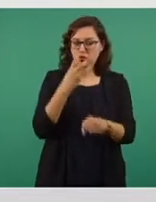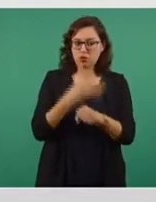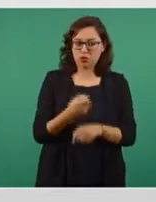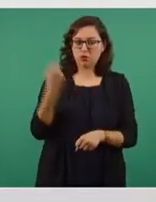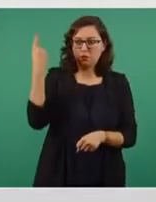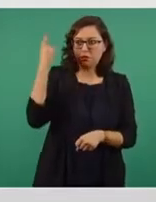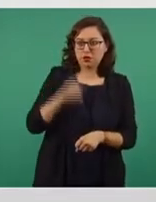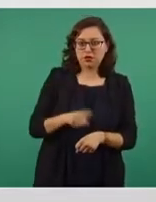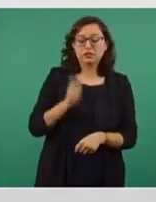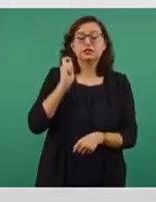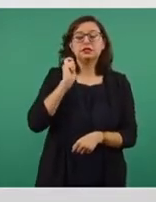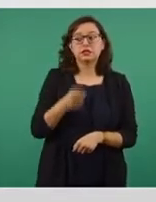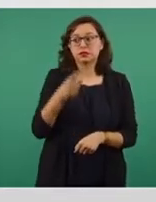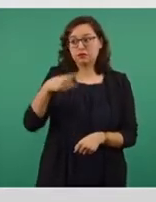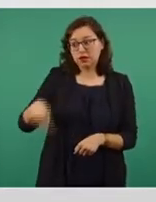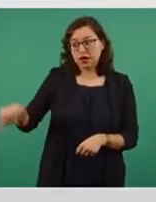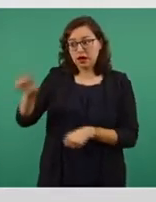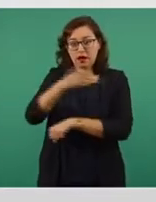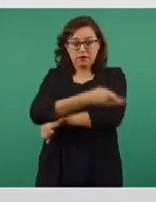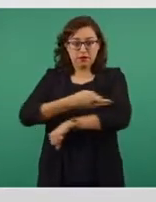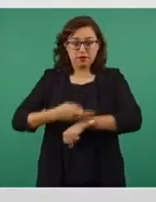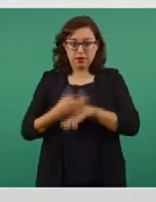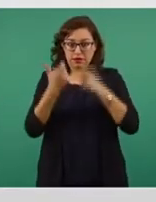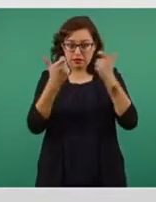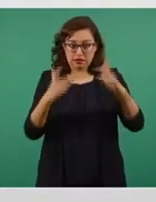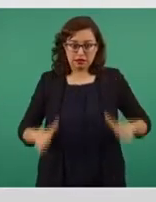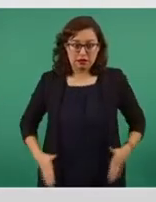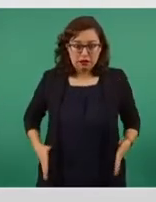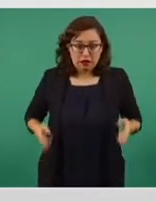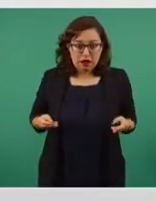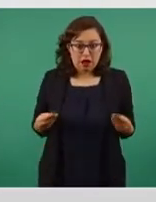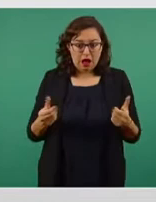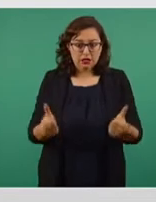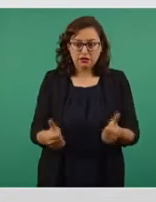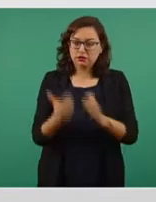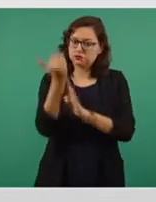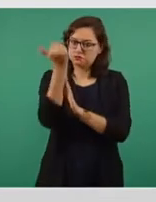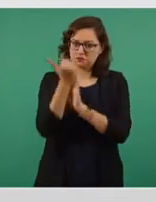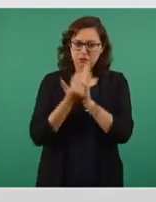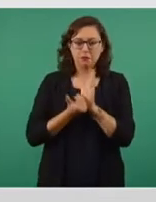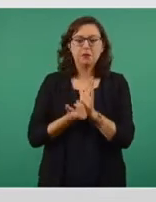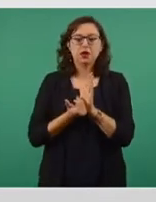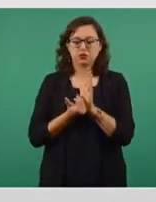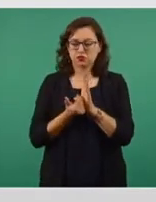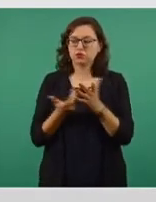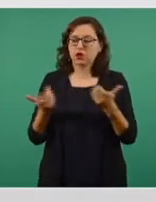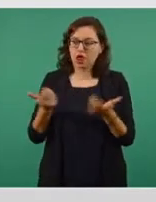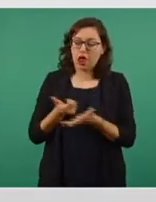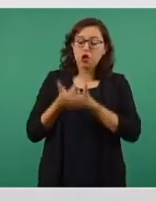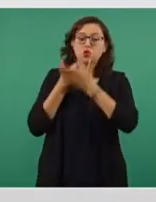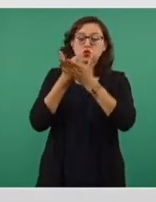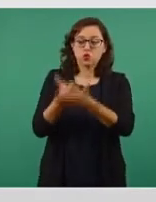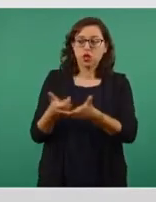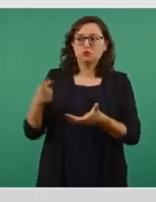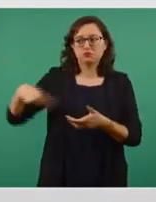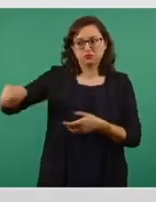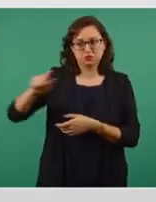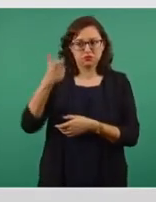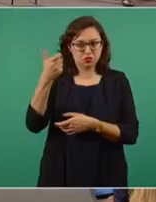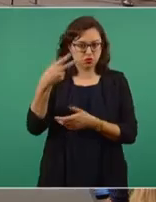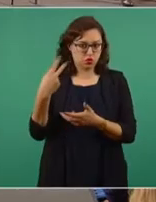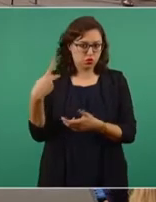bolsillo y se fortalecerá la economía popular, pues impacta la capacidad de pago de los hogares,